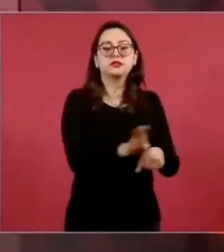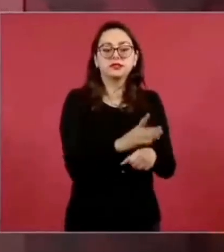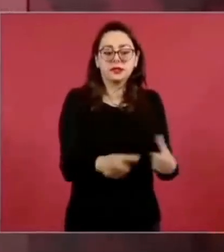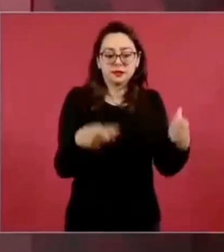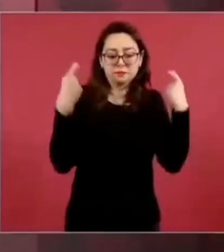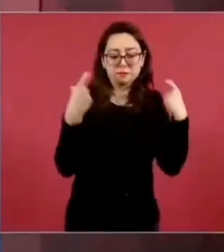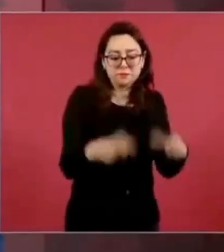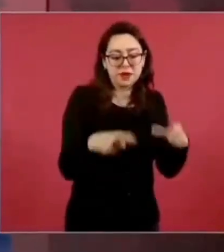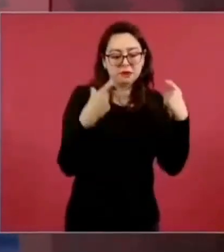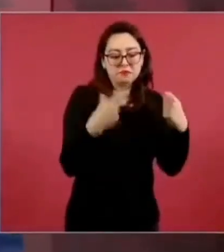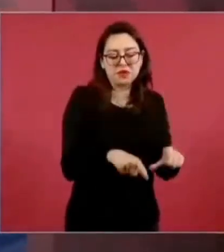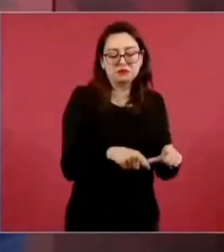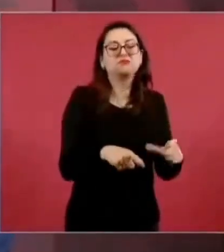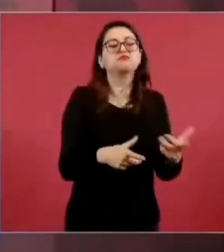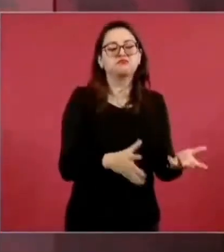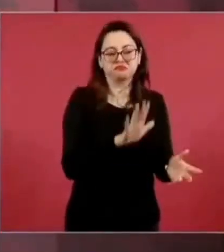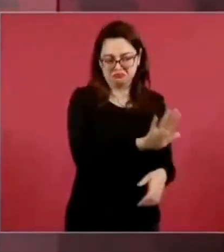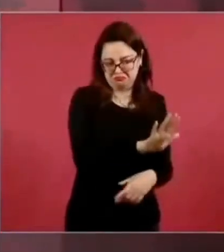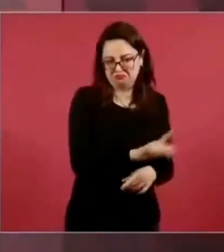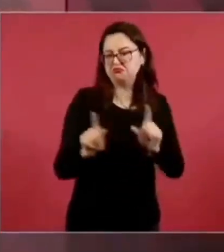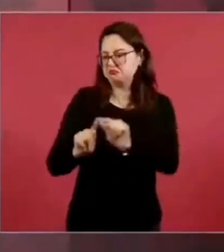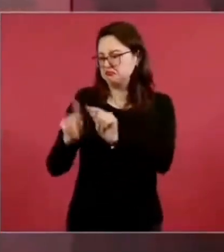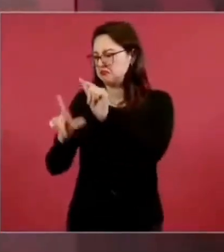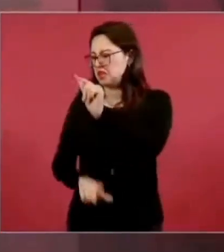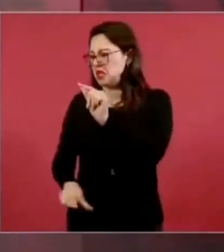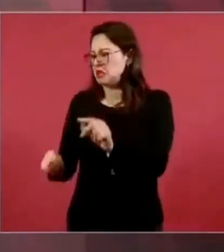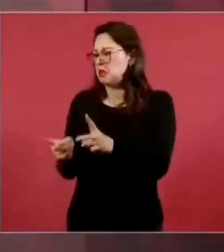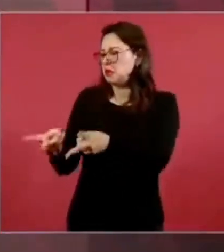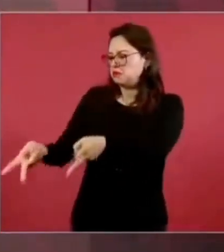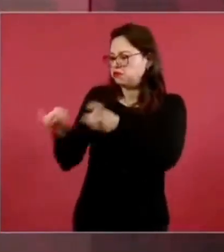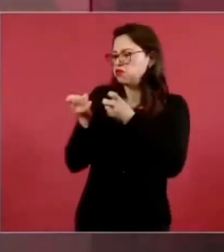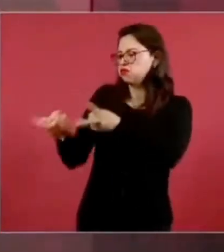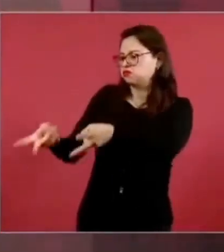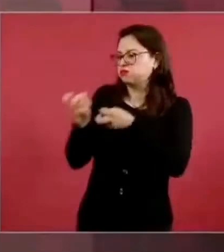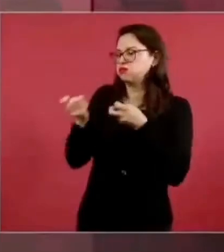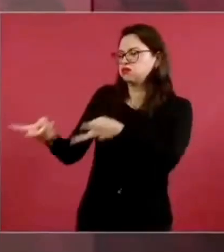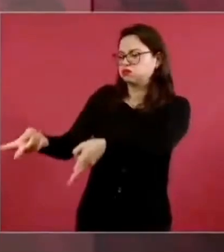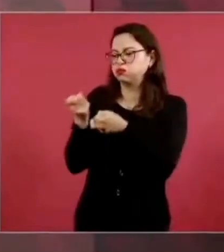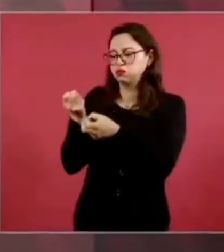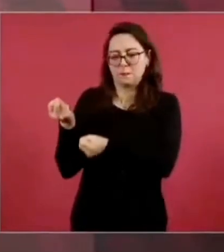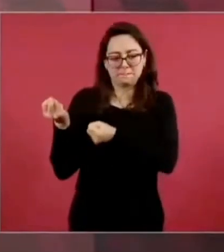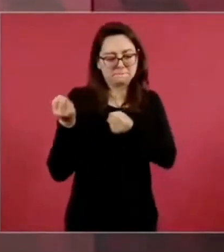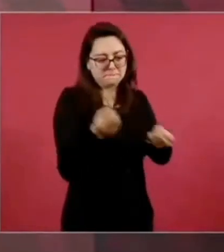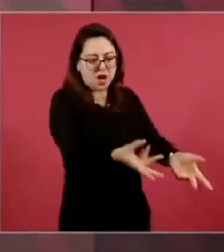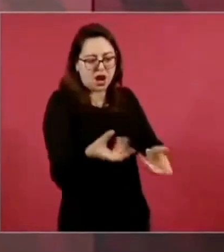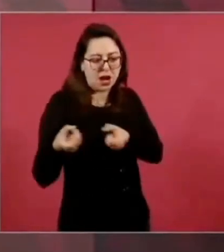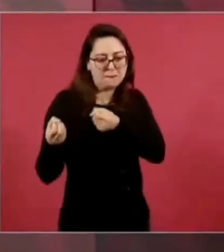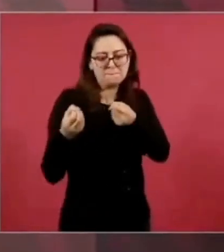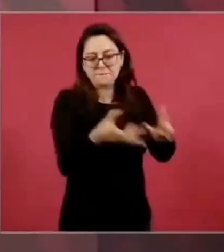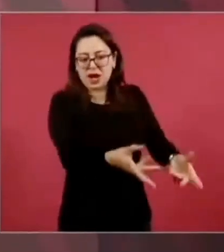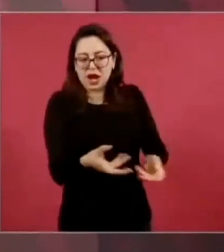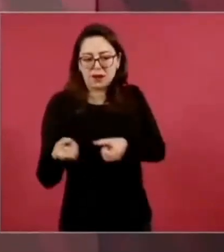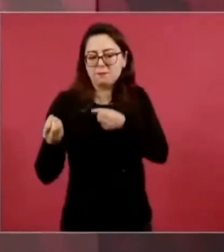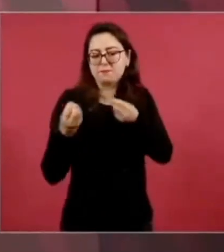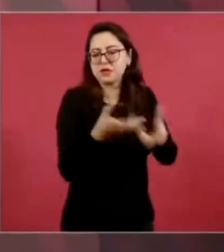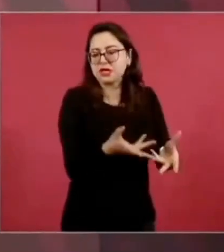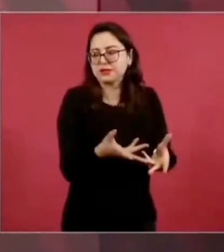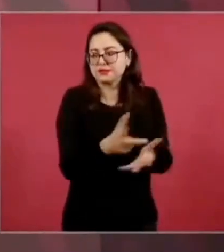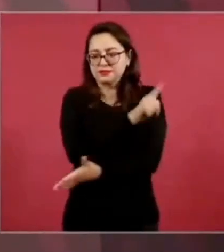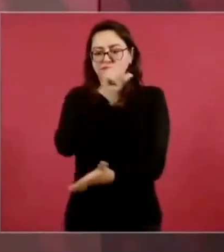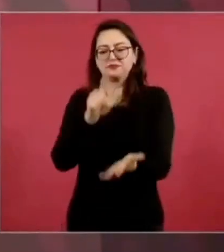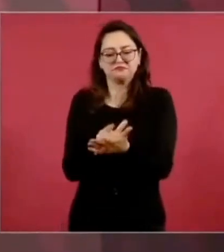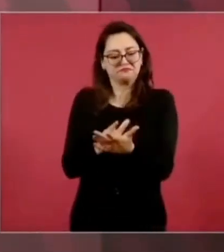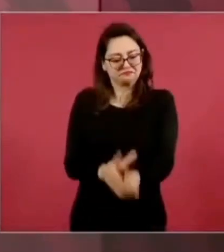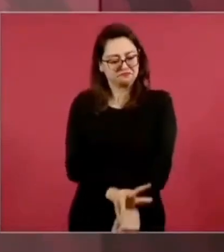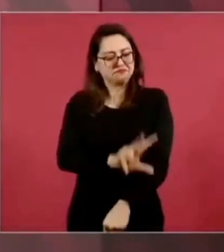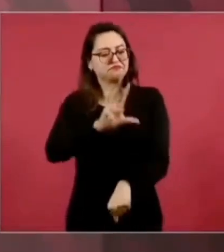legitimar el saqueo el robo de bienes del